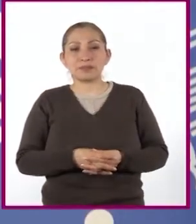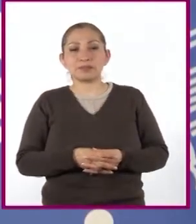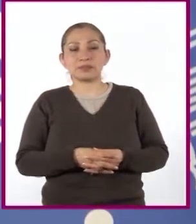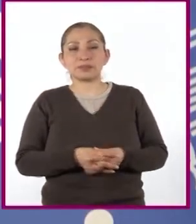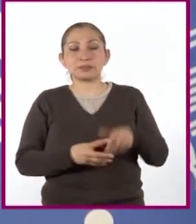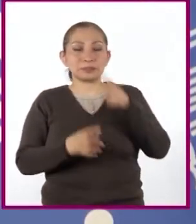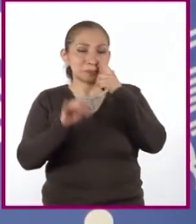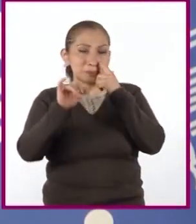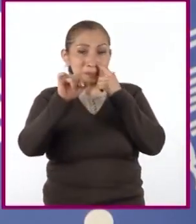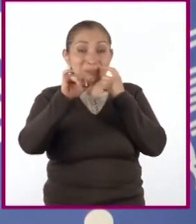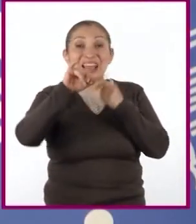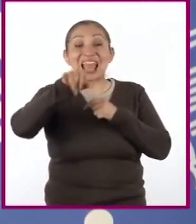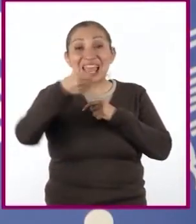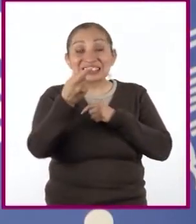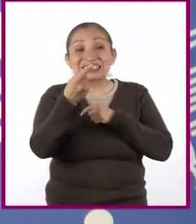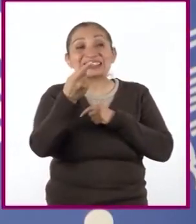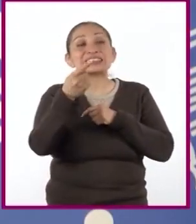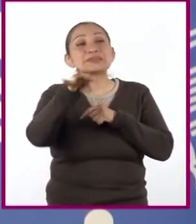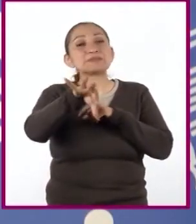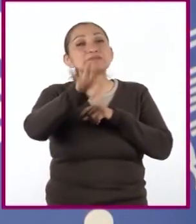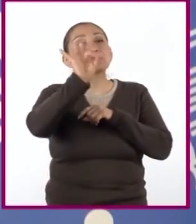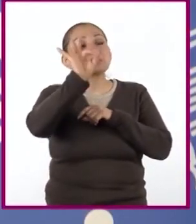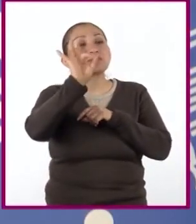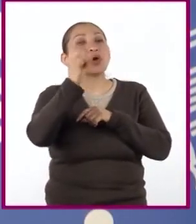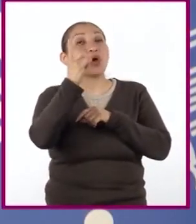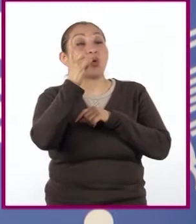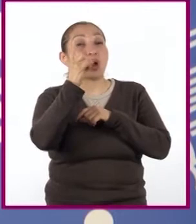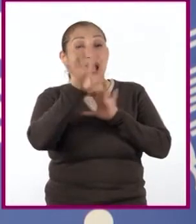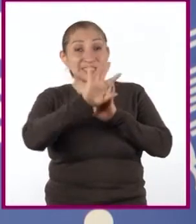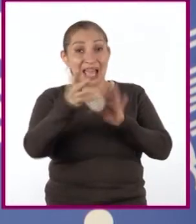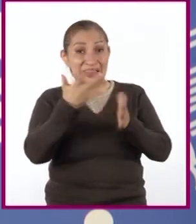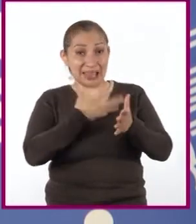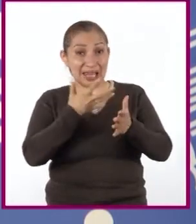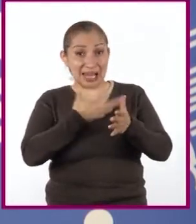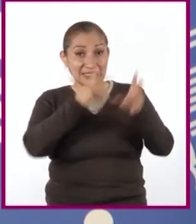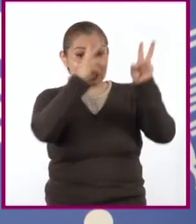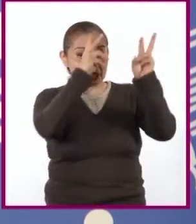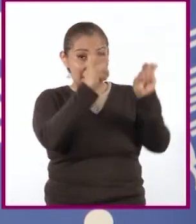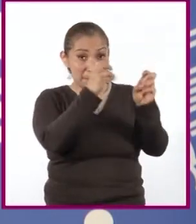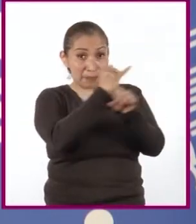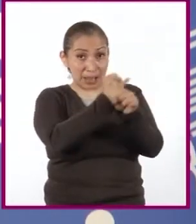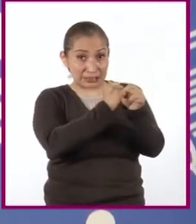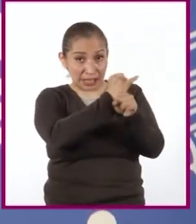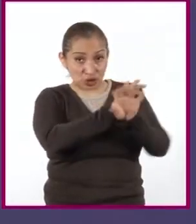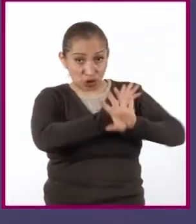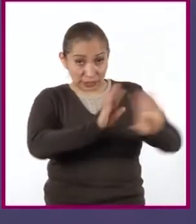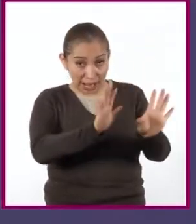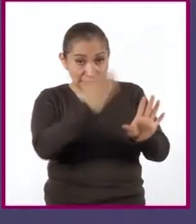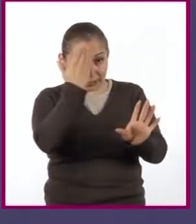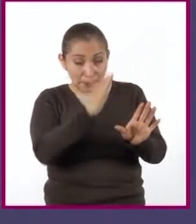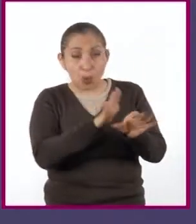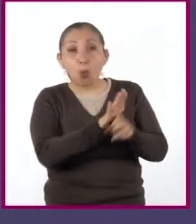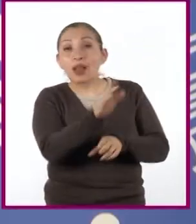Sí, es una elección que se lleva a cabo una vez que se tiene definido el tema de investigación. Sobre todo, se debe